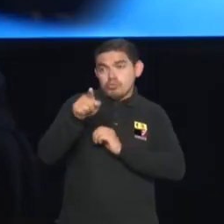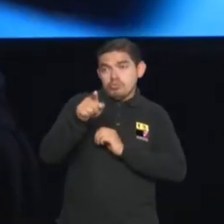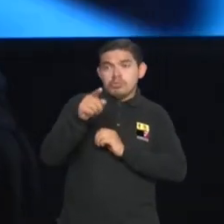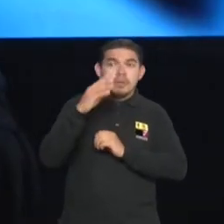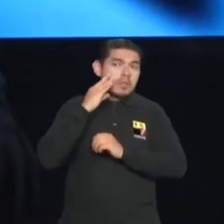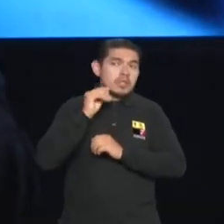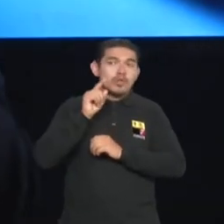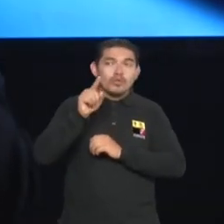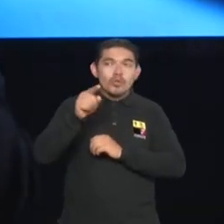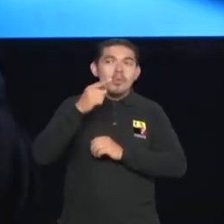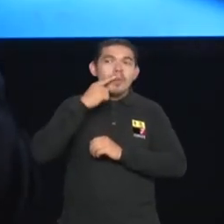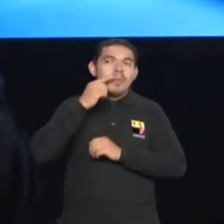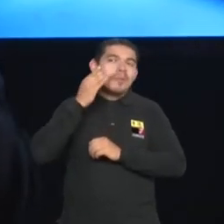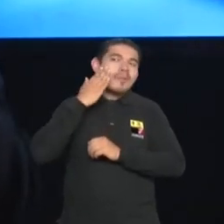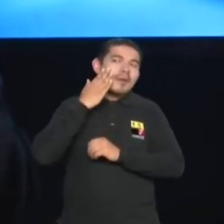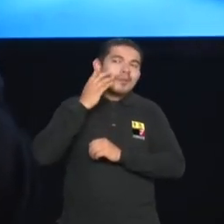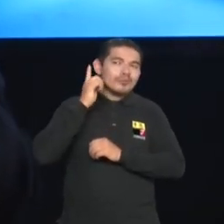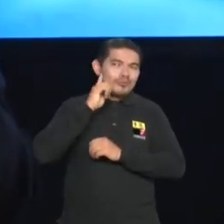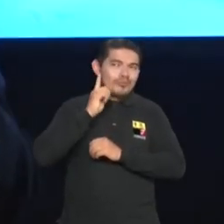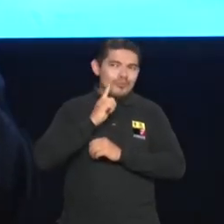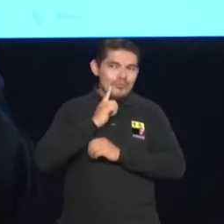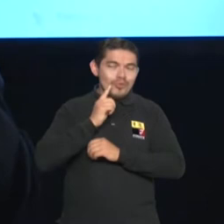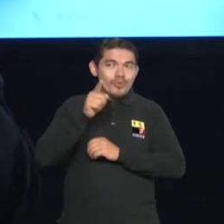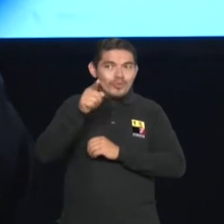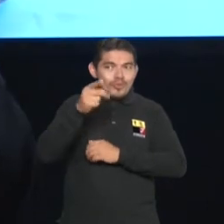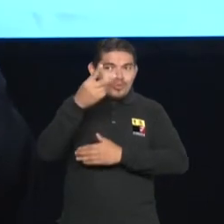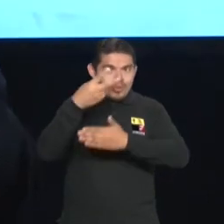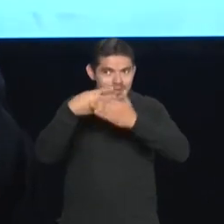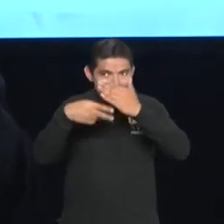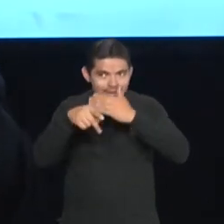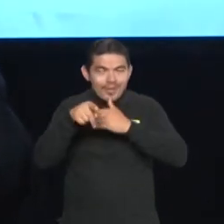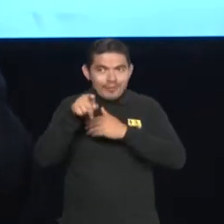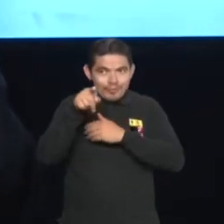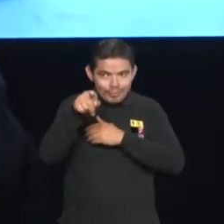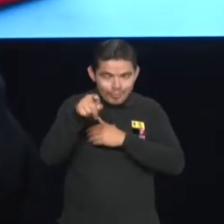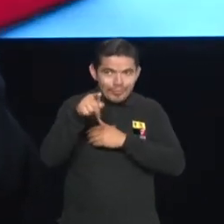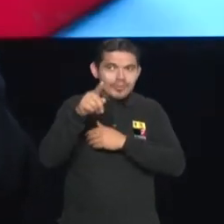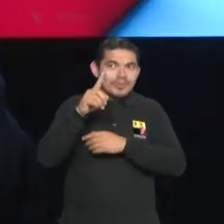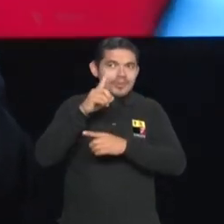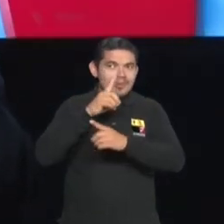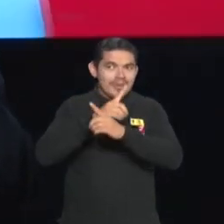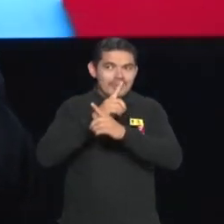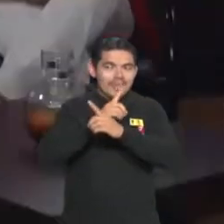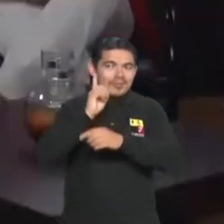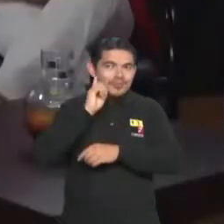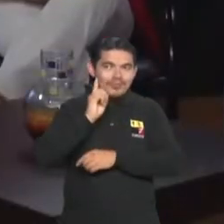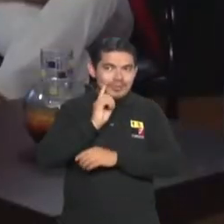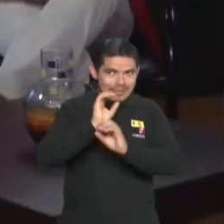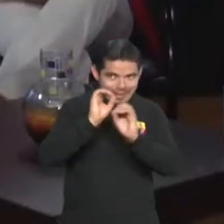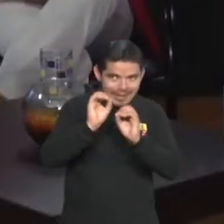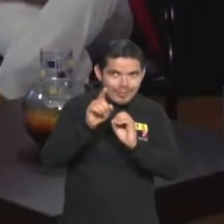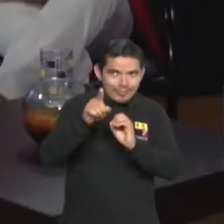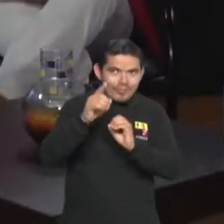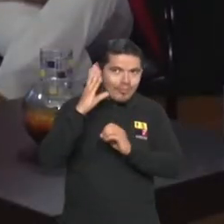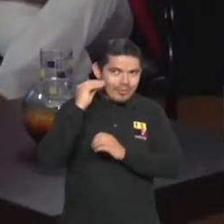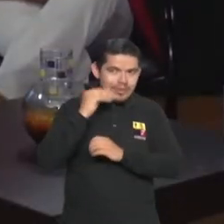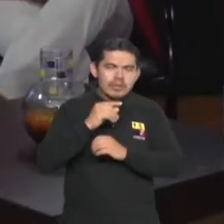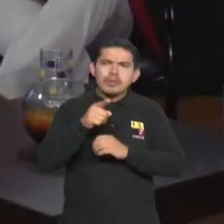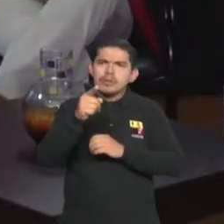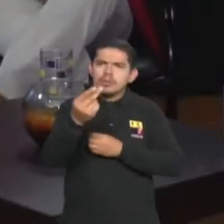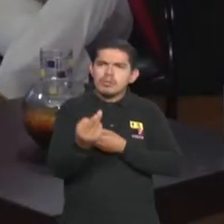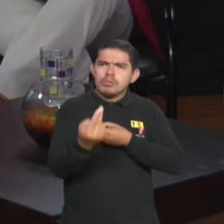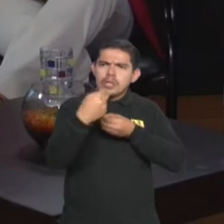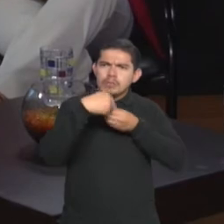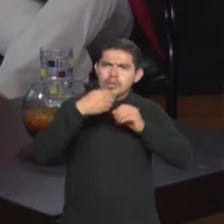sordos y tú eres la única hija, o sea, la hija que no tiene discapacidad auditiva. ¿Se consideran ustedes parte de la